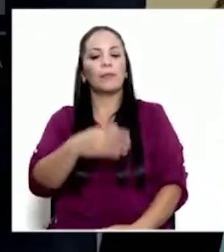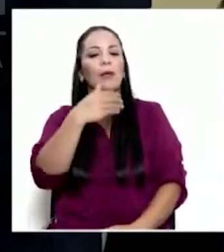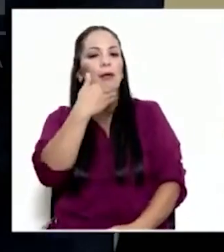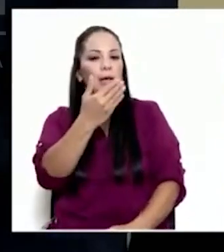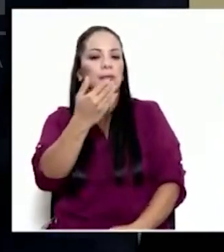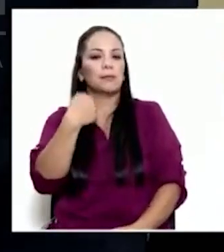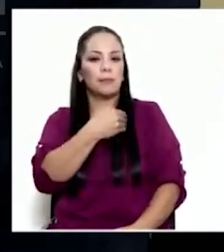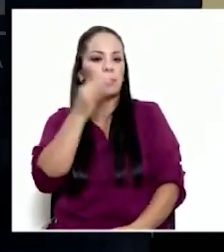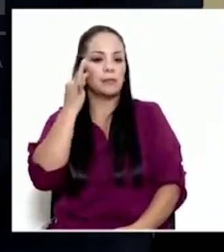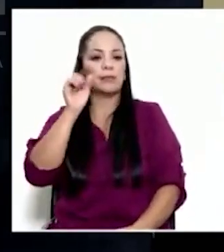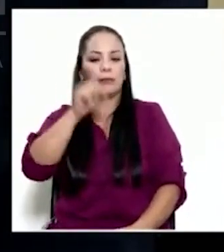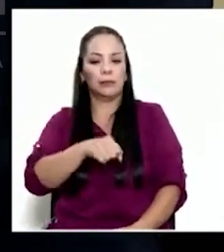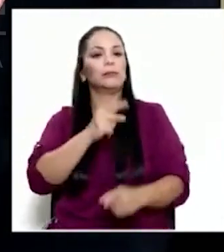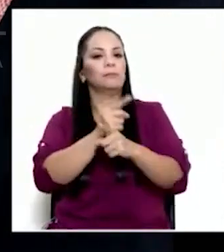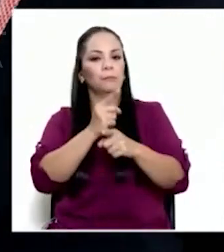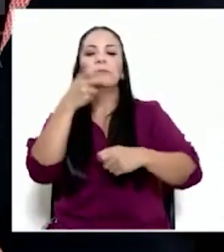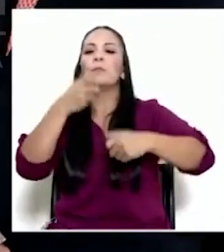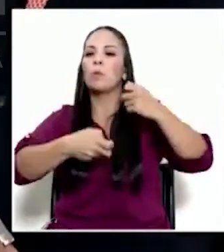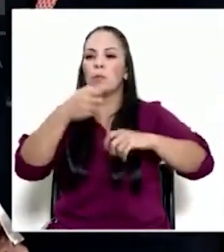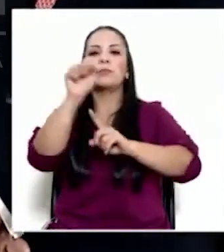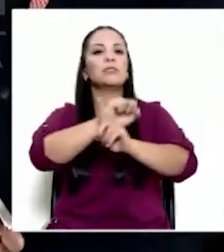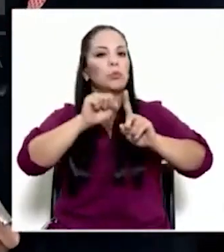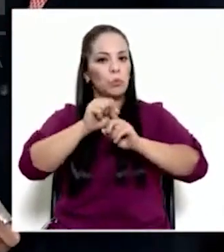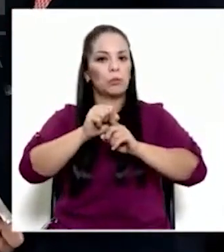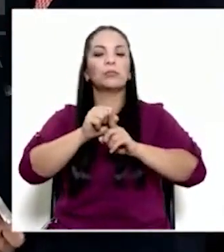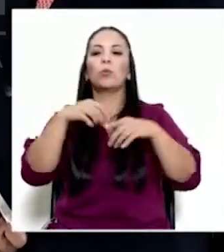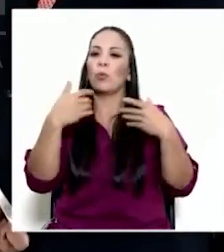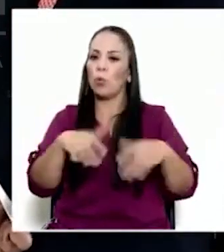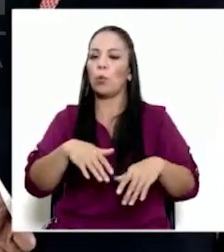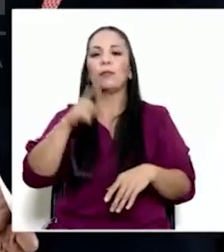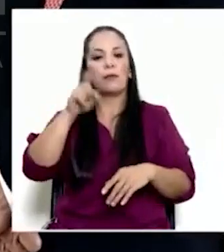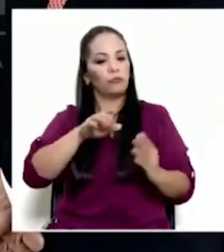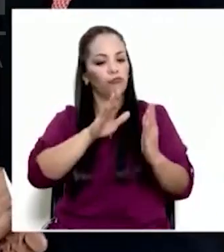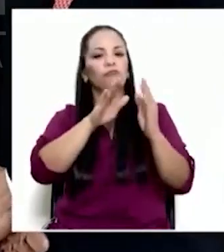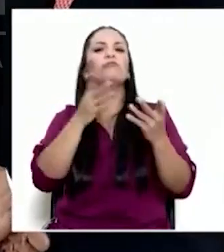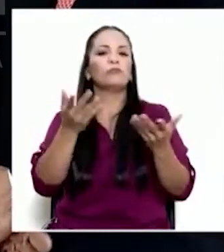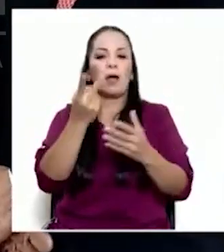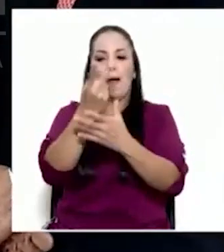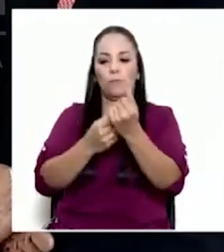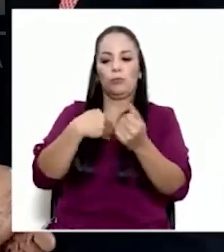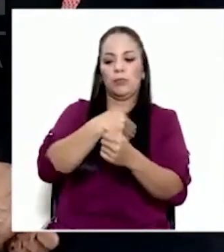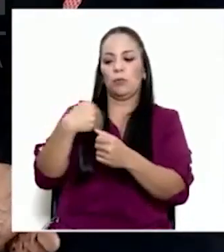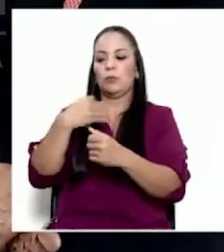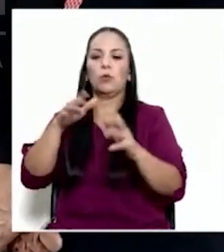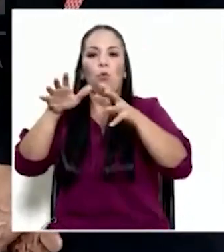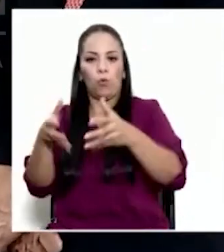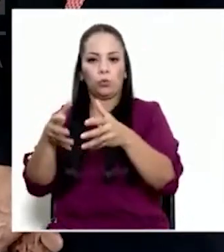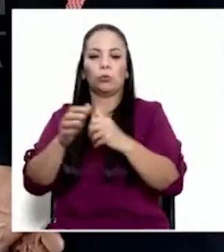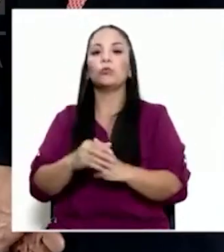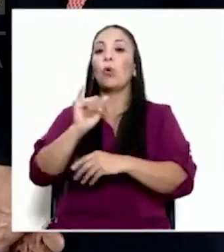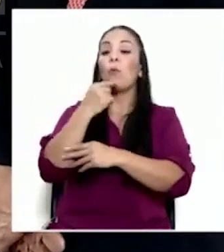ministra. Efectivamente, eso es una problemática, una situación a enfrentar de manera conjunta ambos ministerios. Como bien indica la señora